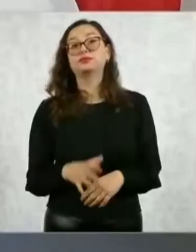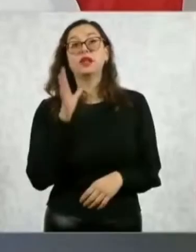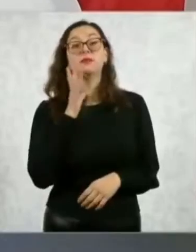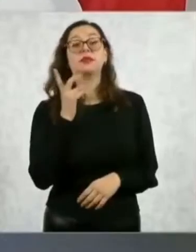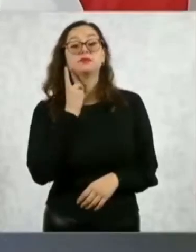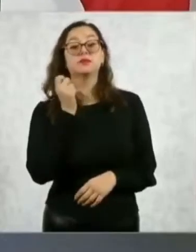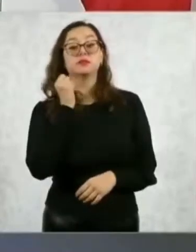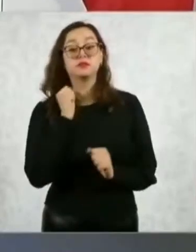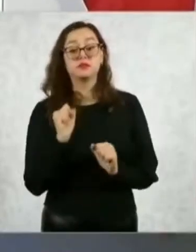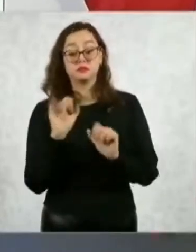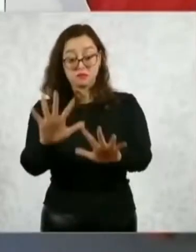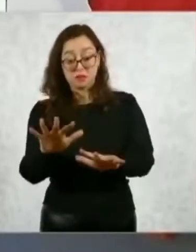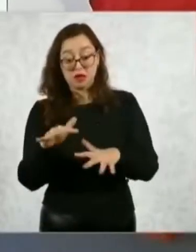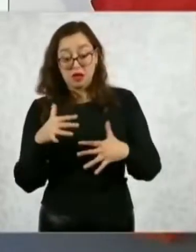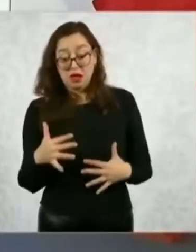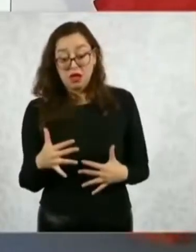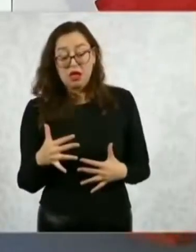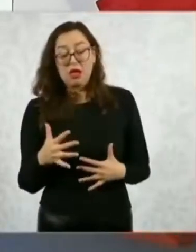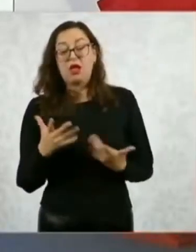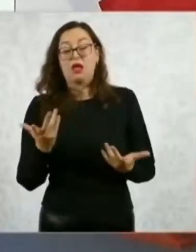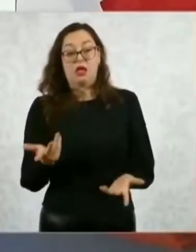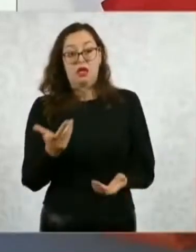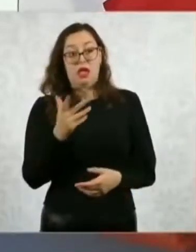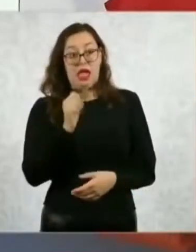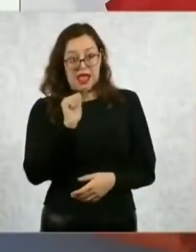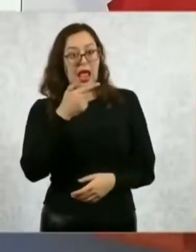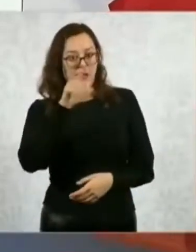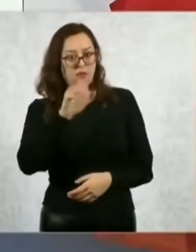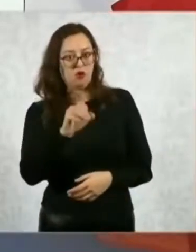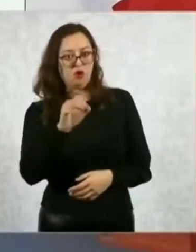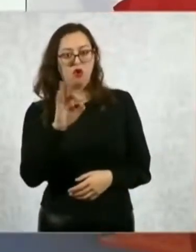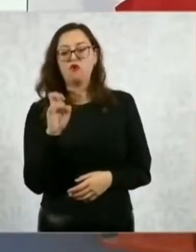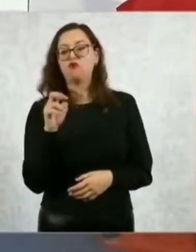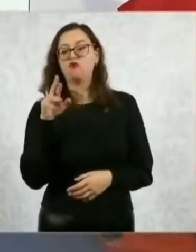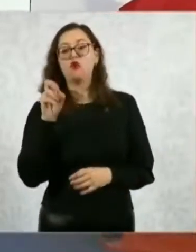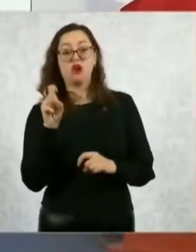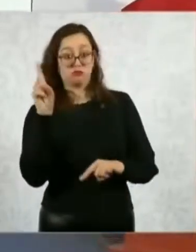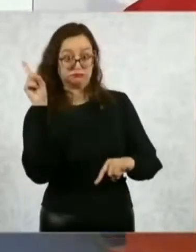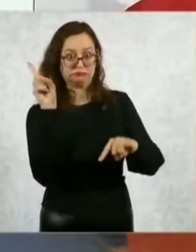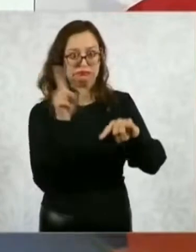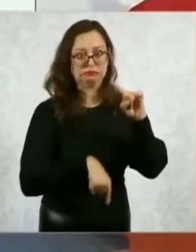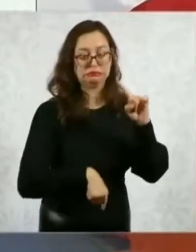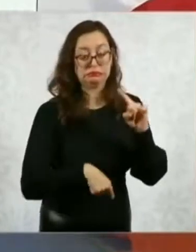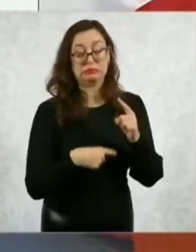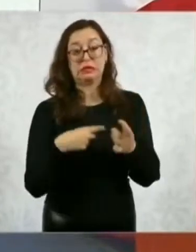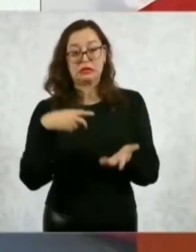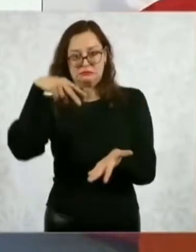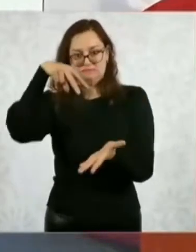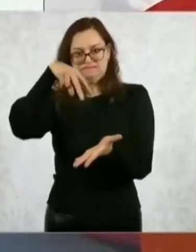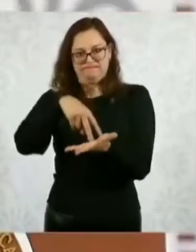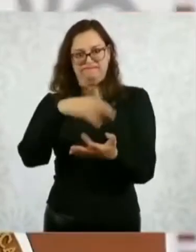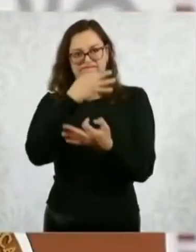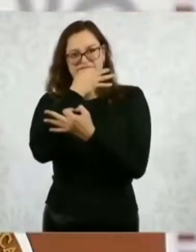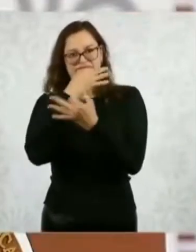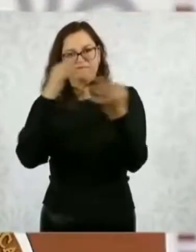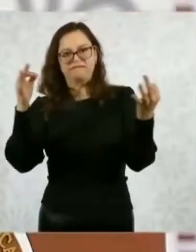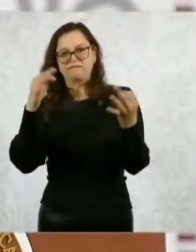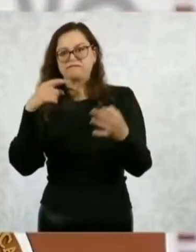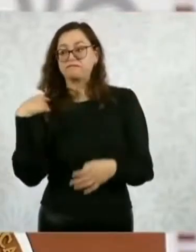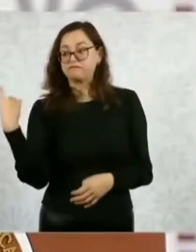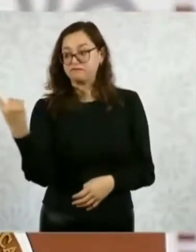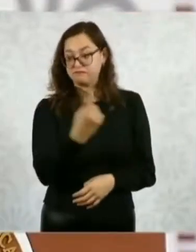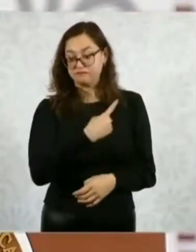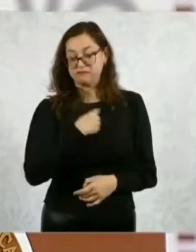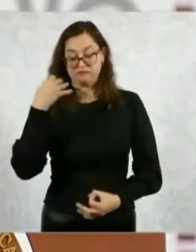Unión y él en su discurso dijo, sólo falta que a ustedes y a mí nos juzgue la historia. Y el pueblo de